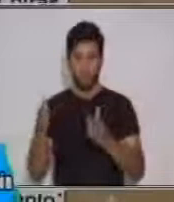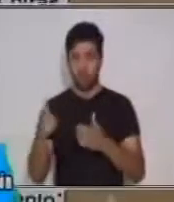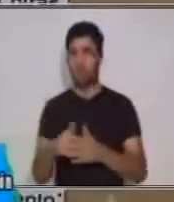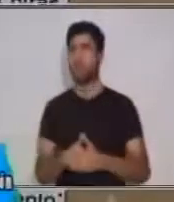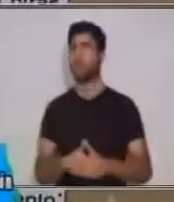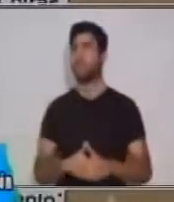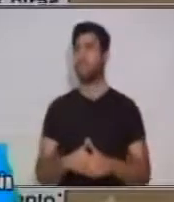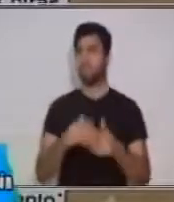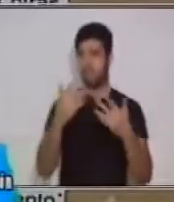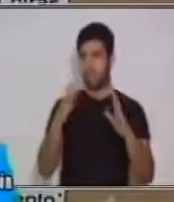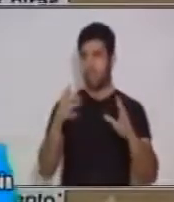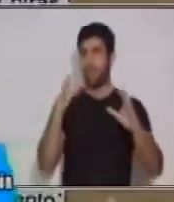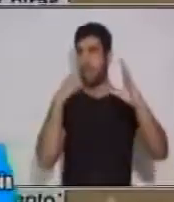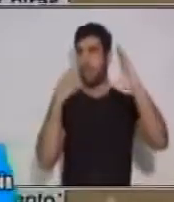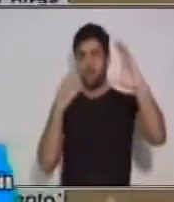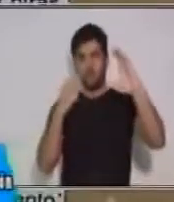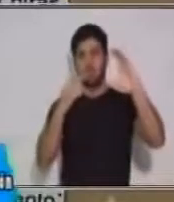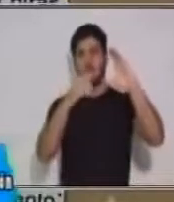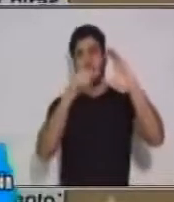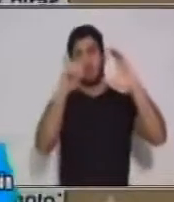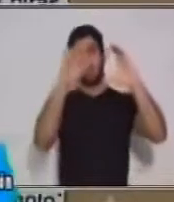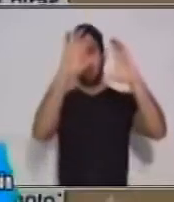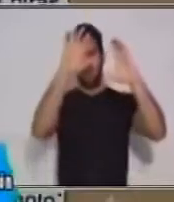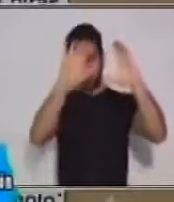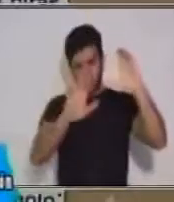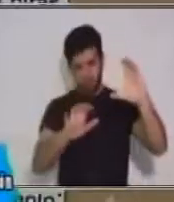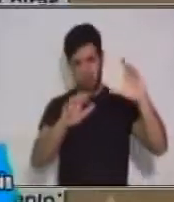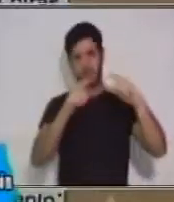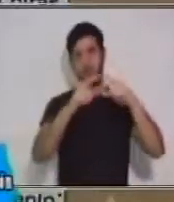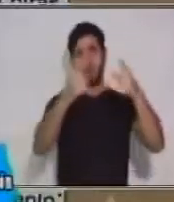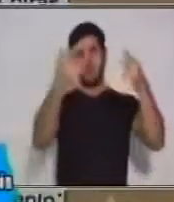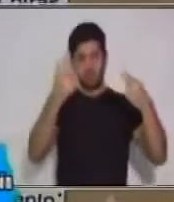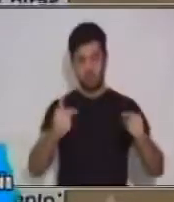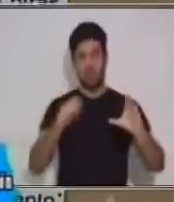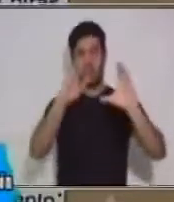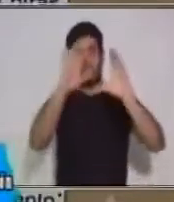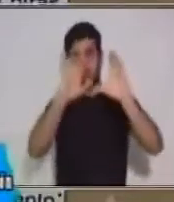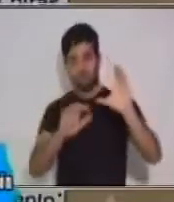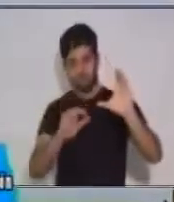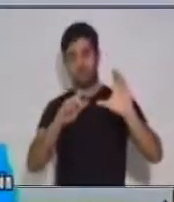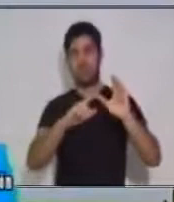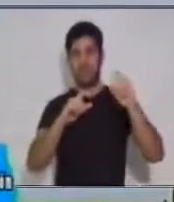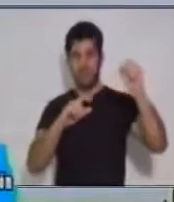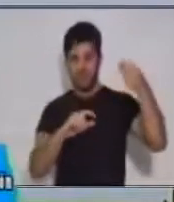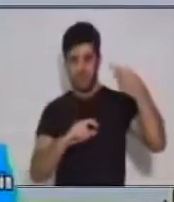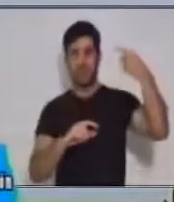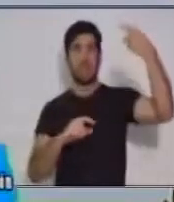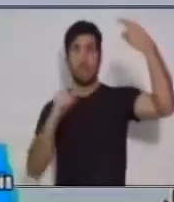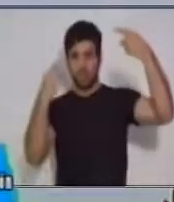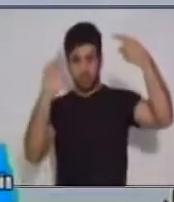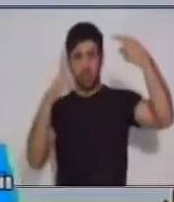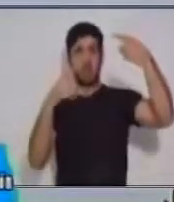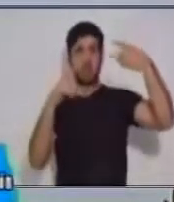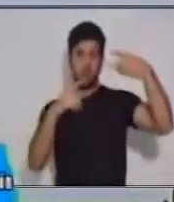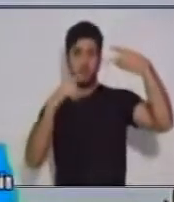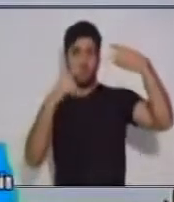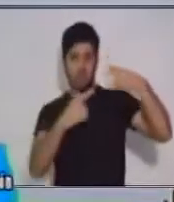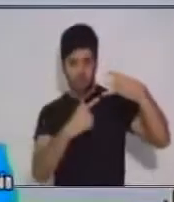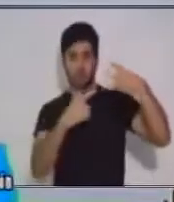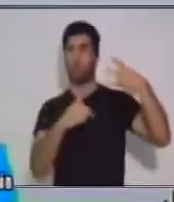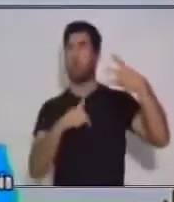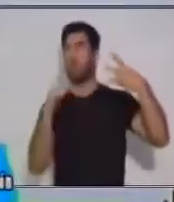Luego está acá el párrafo tres, que sería otro párrafo donde nos está describiendo el desarrollo.